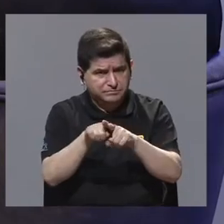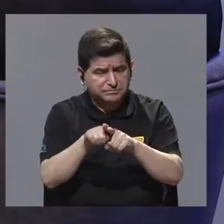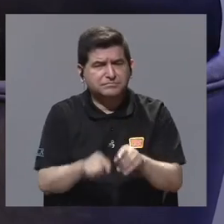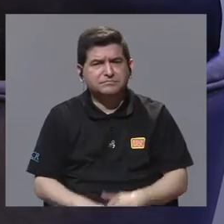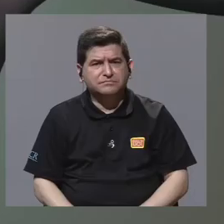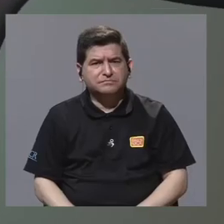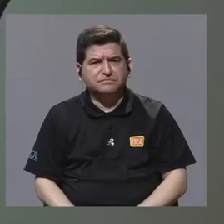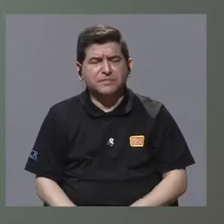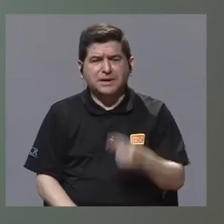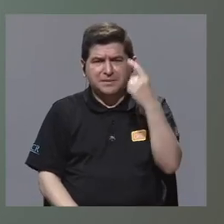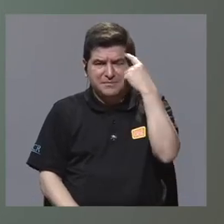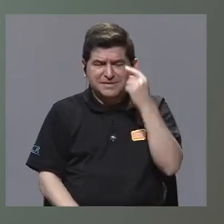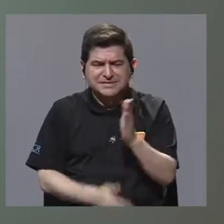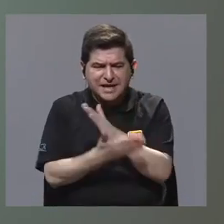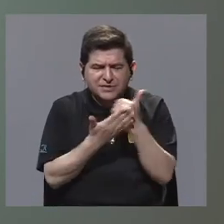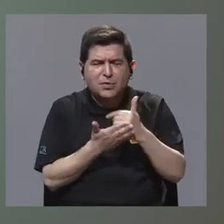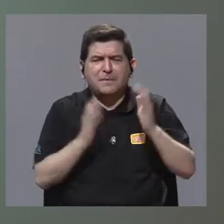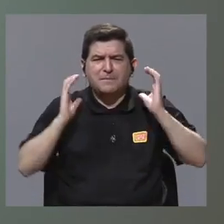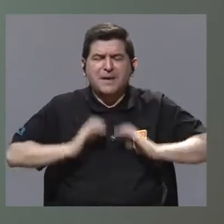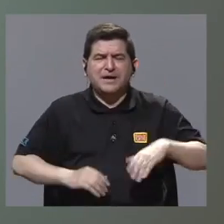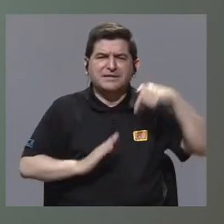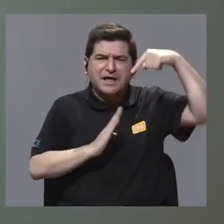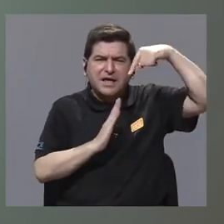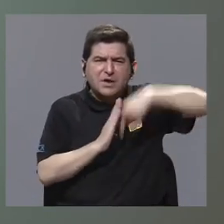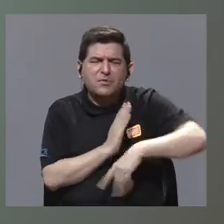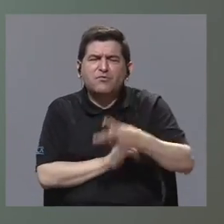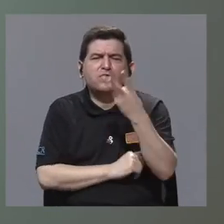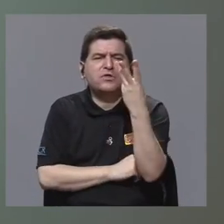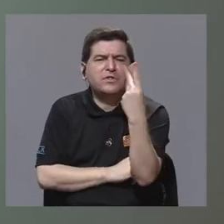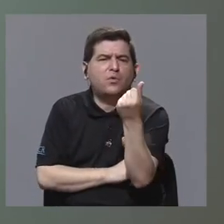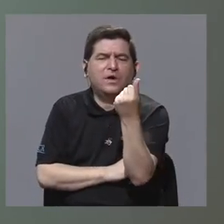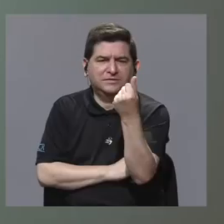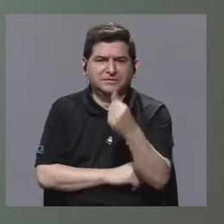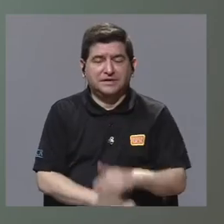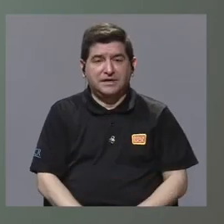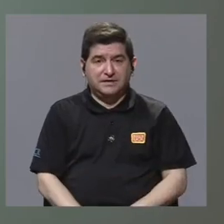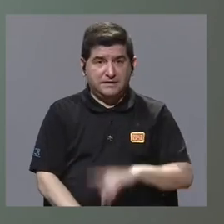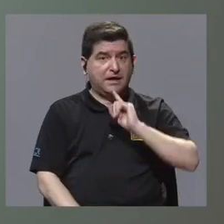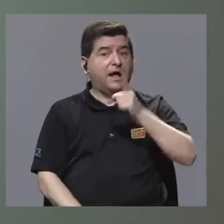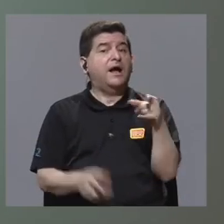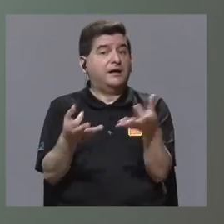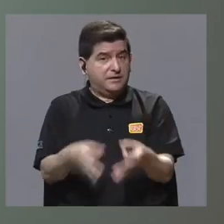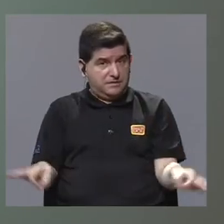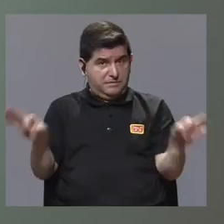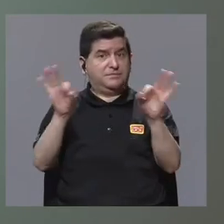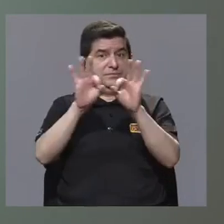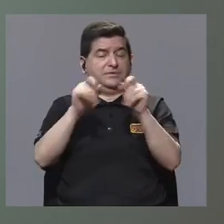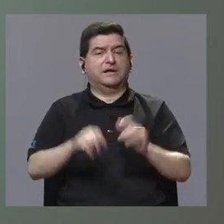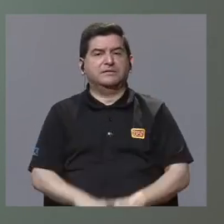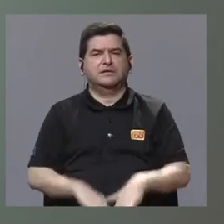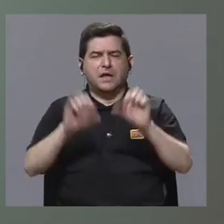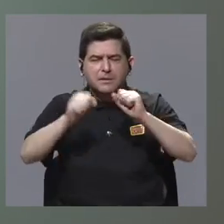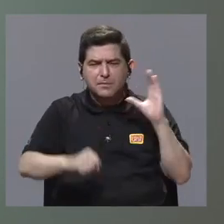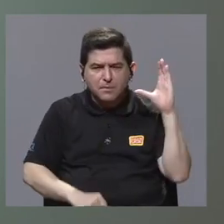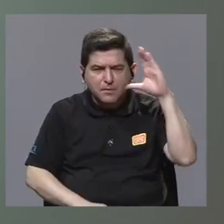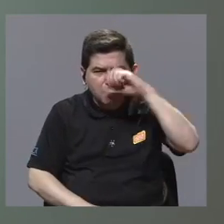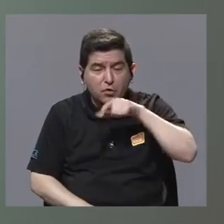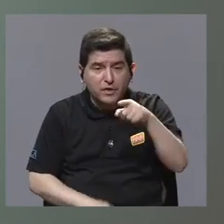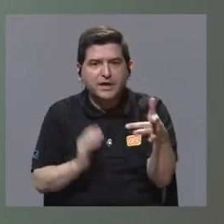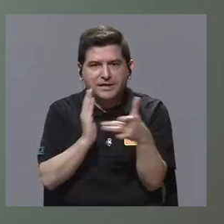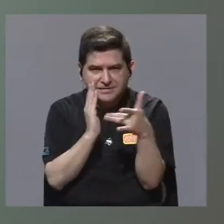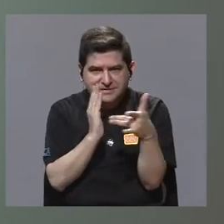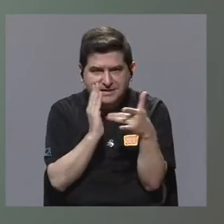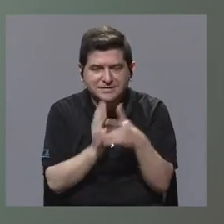Incluso en el órgano y a qué profundidad en el órgano está ubicado. Vale mencionar que podemos